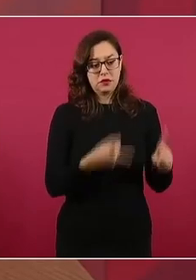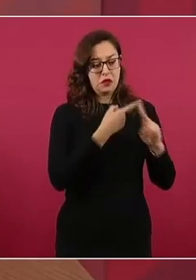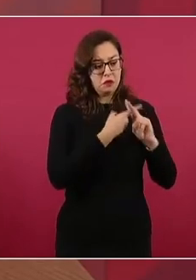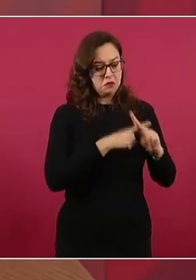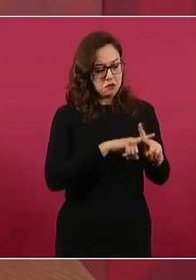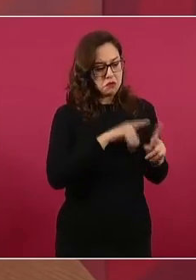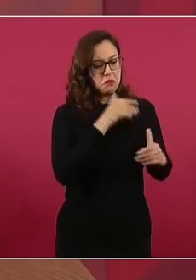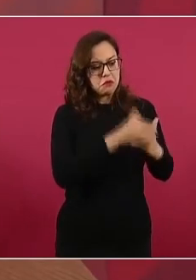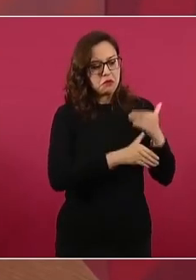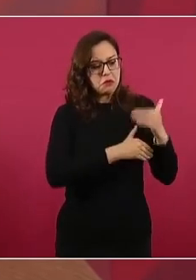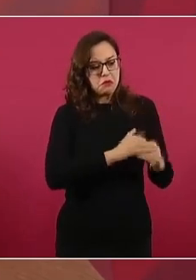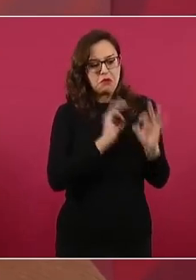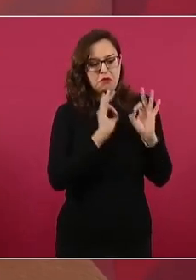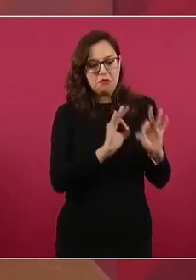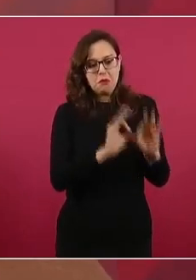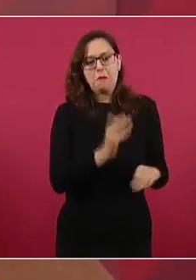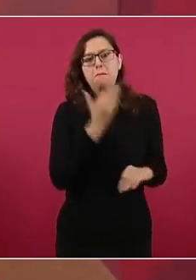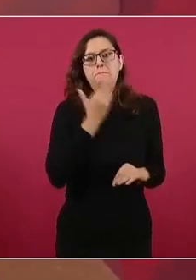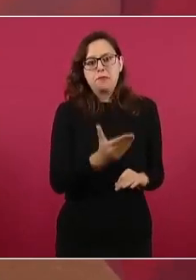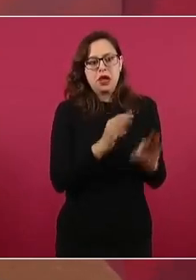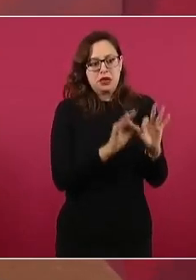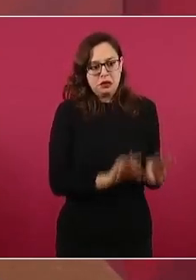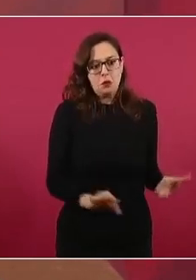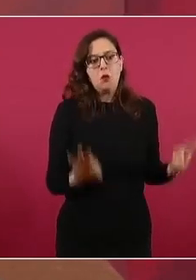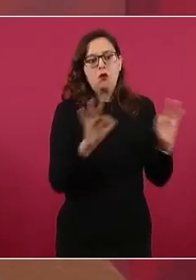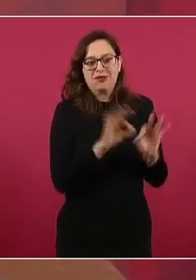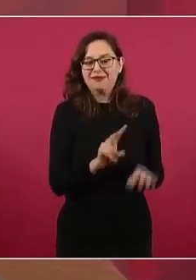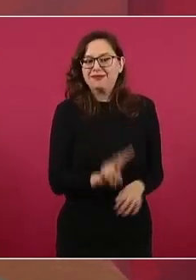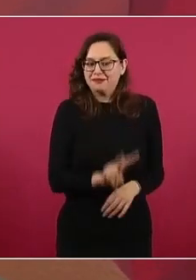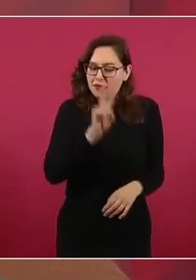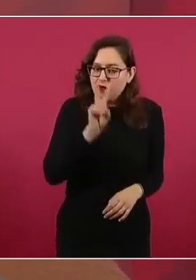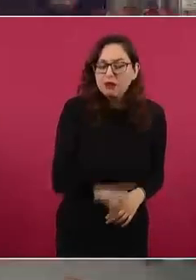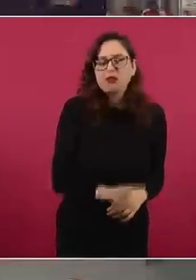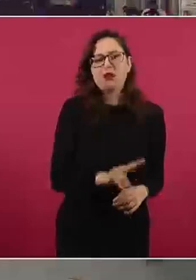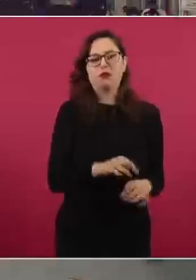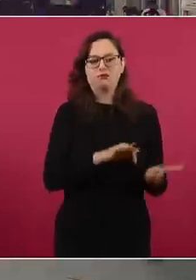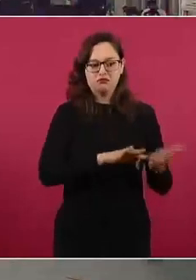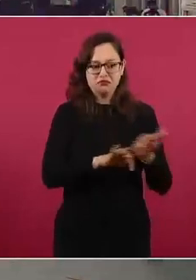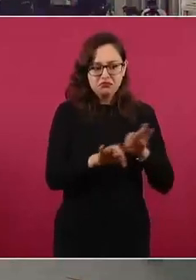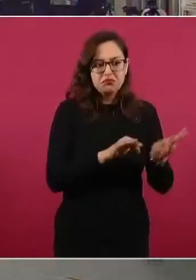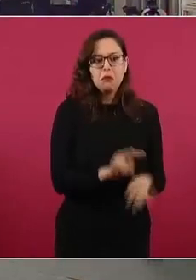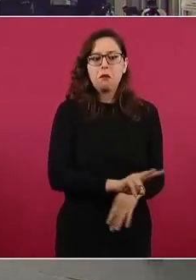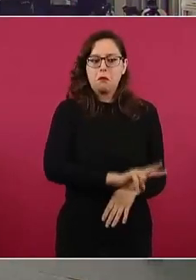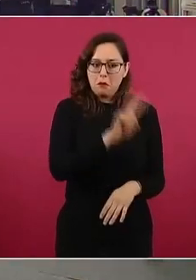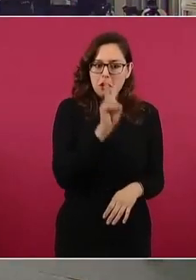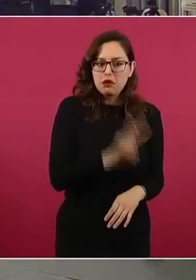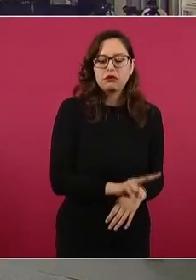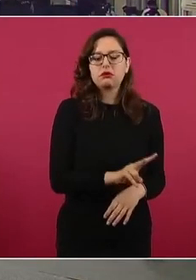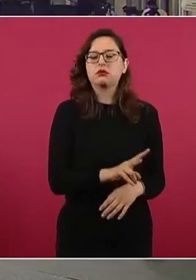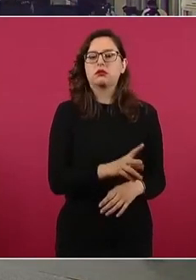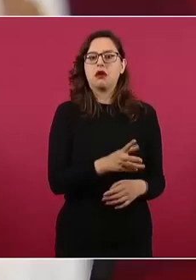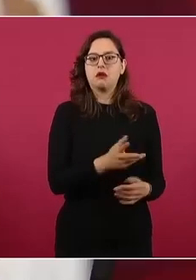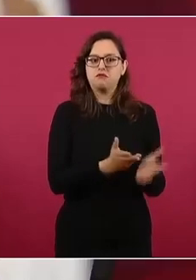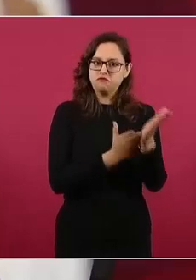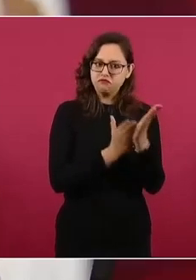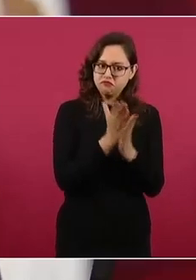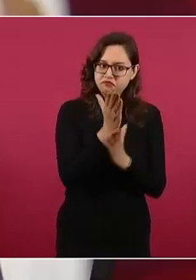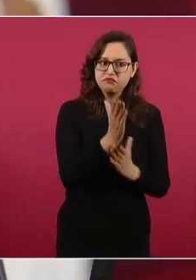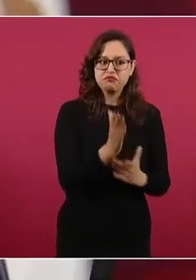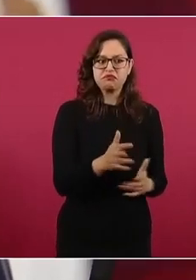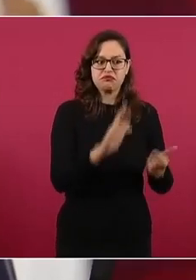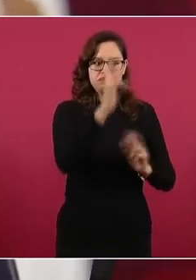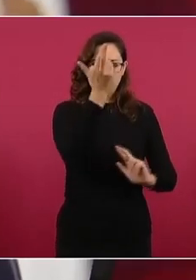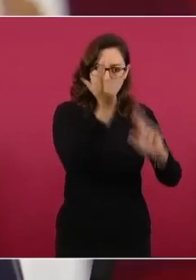importantísimas cuando fue partido de la Revolución Mexicana, que fue cuando se llevaron a cabo